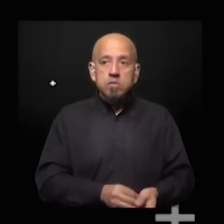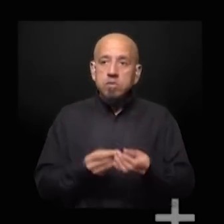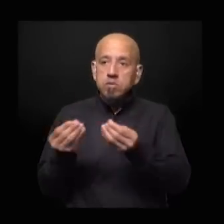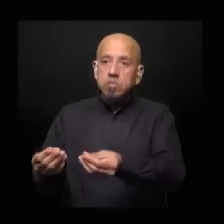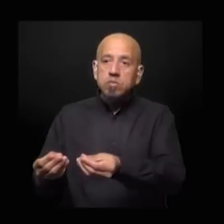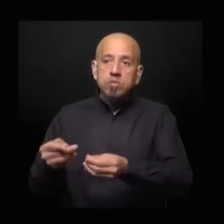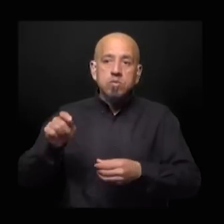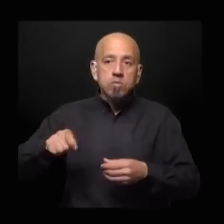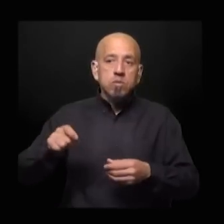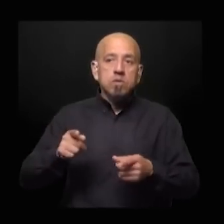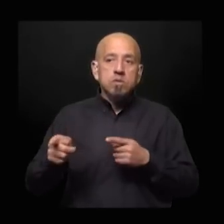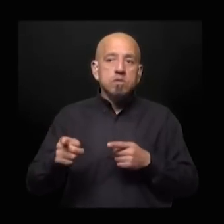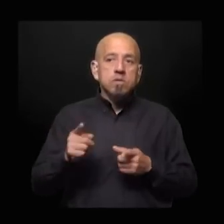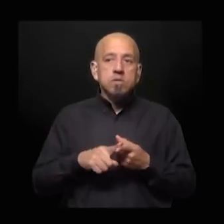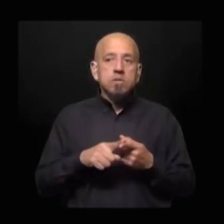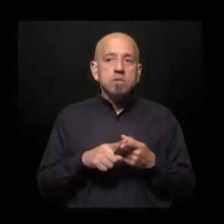y el juez te manda detener